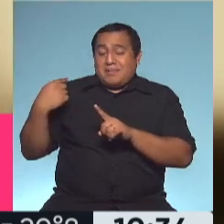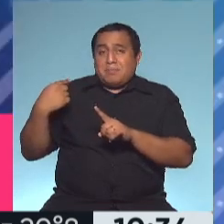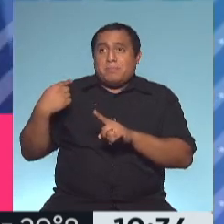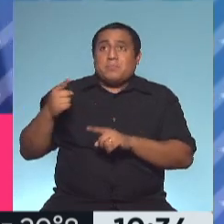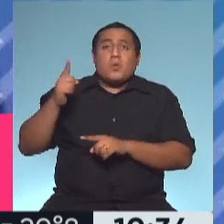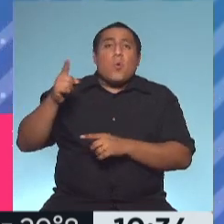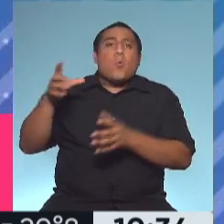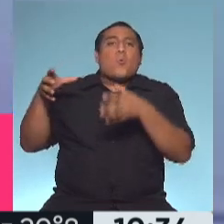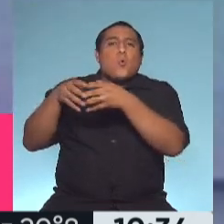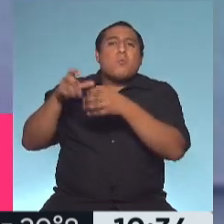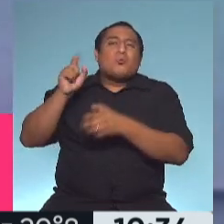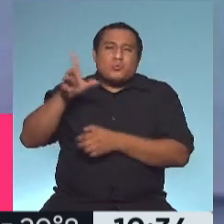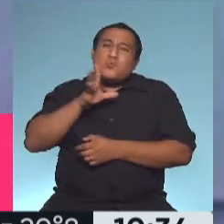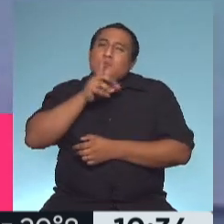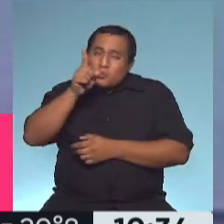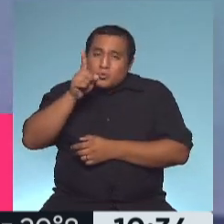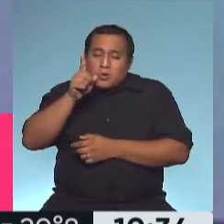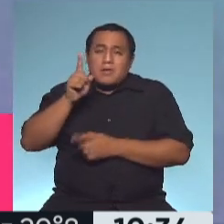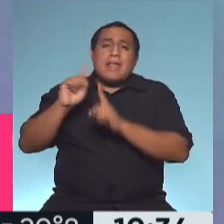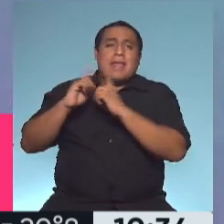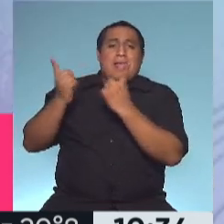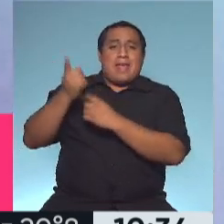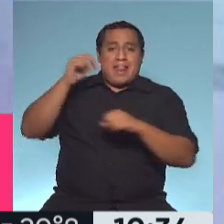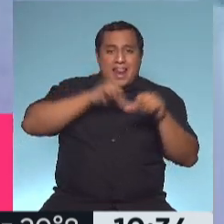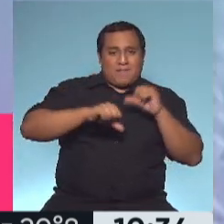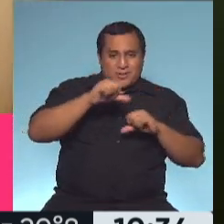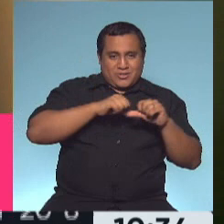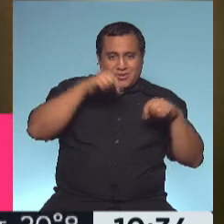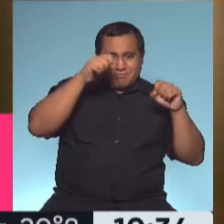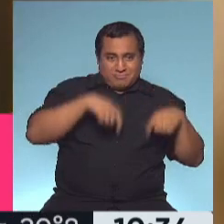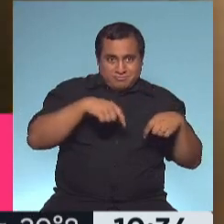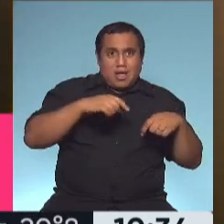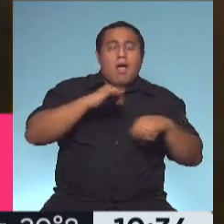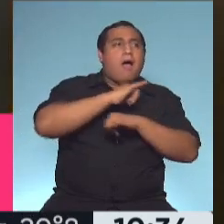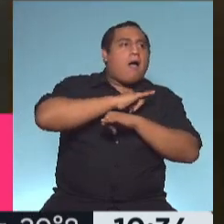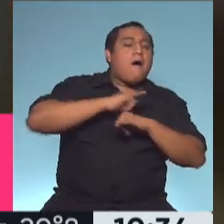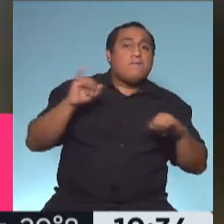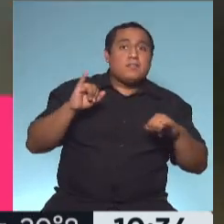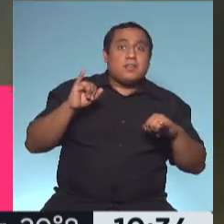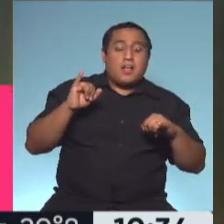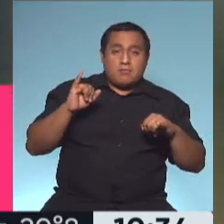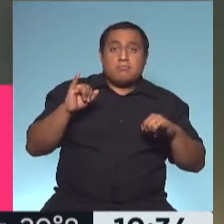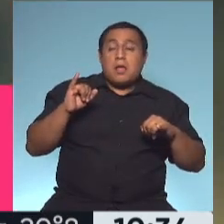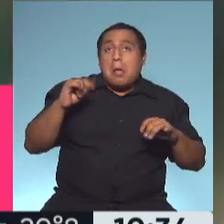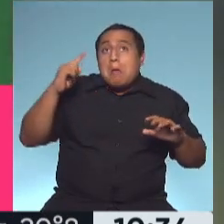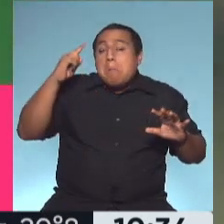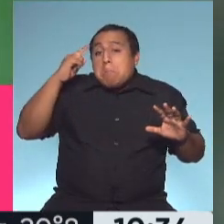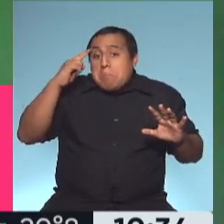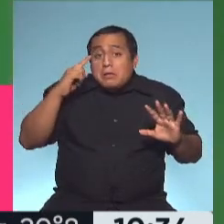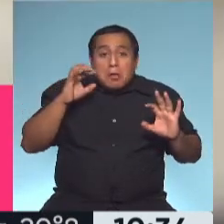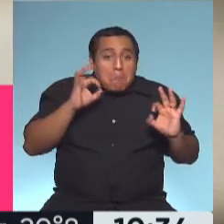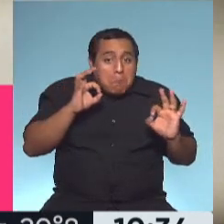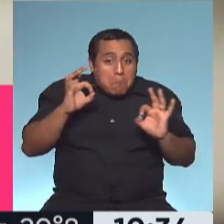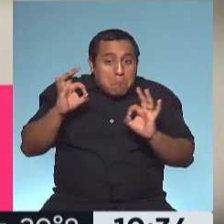Fondo Ruso de Inversión Directa y también Laboratorios Richmond, que si todo va como está pensado,